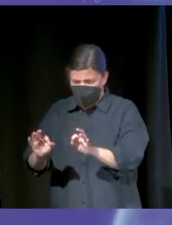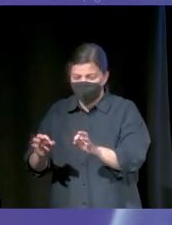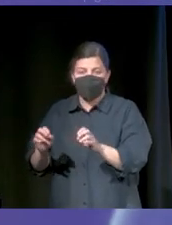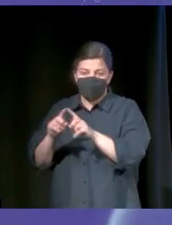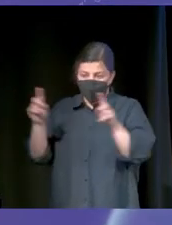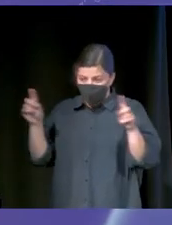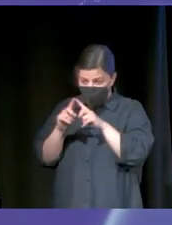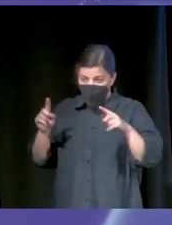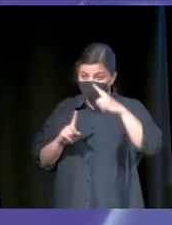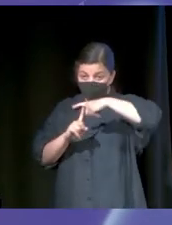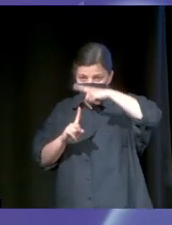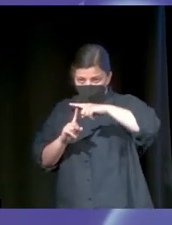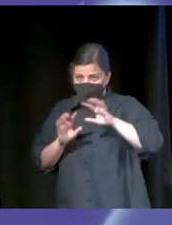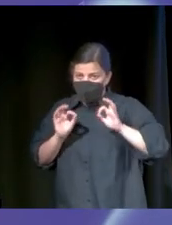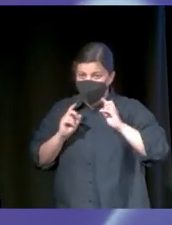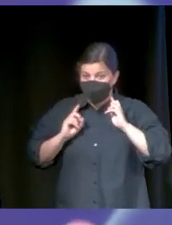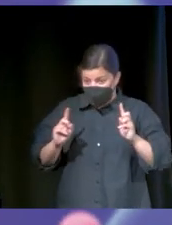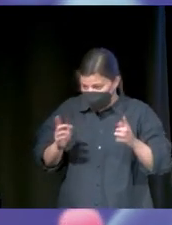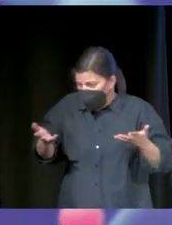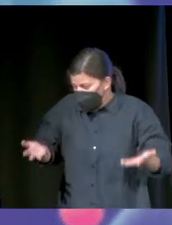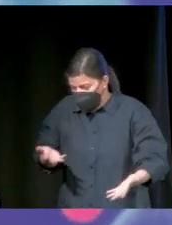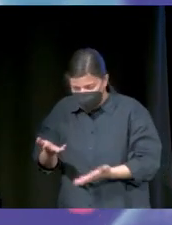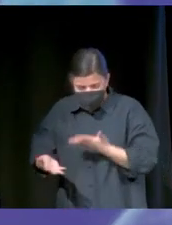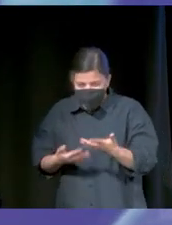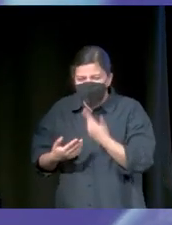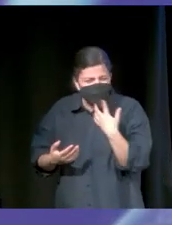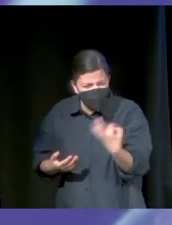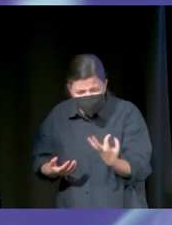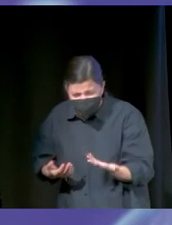en este caso era Toyota, pero da igual. Pero, ¿qué dices?